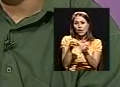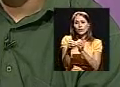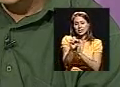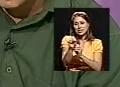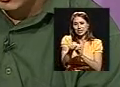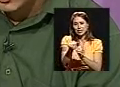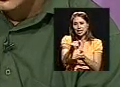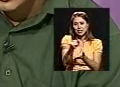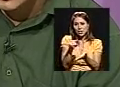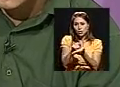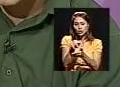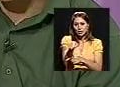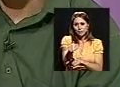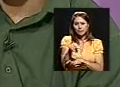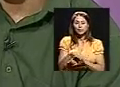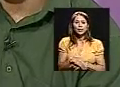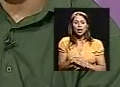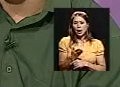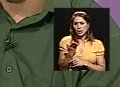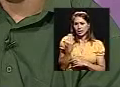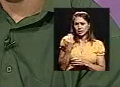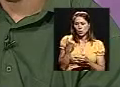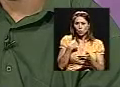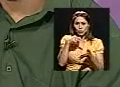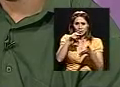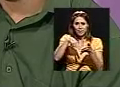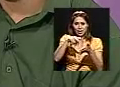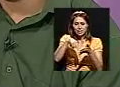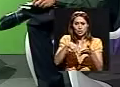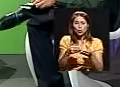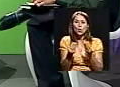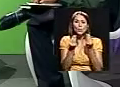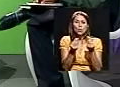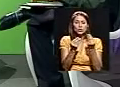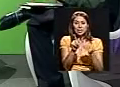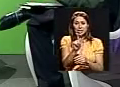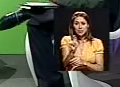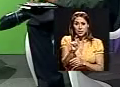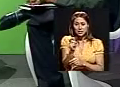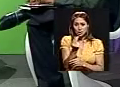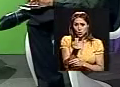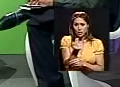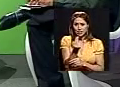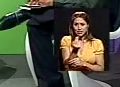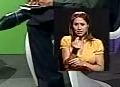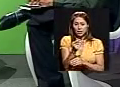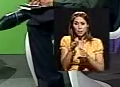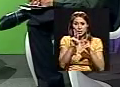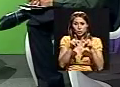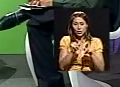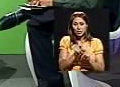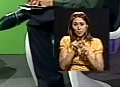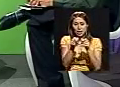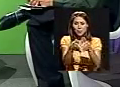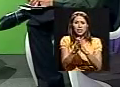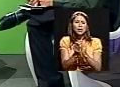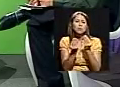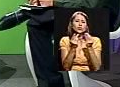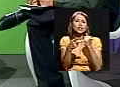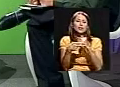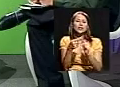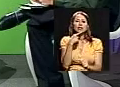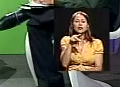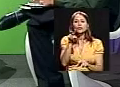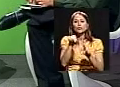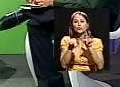José. Ahora, estaba leyendo hace poco que muchas de las pensiones que las personas van a solicitar se rechazan. ¿Cuáles